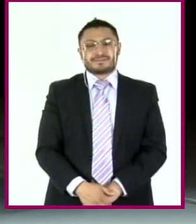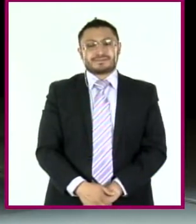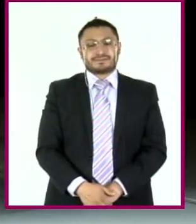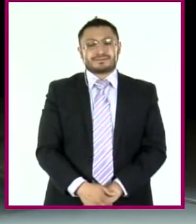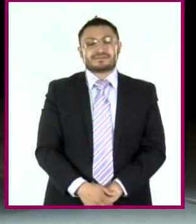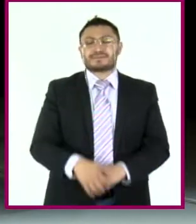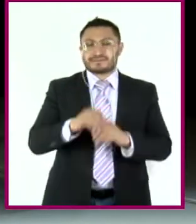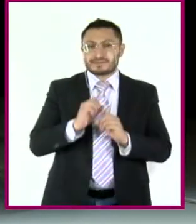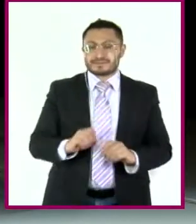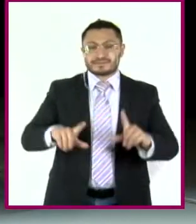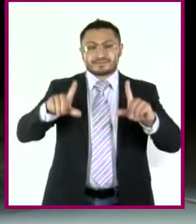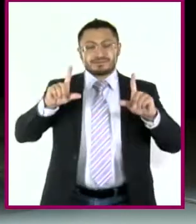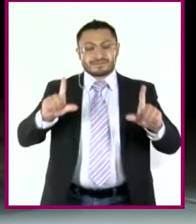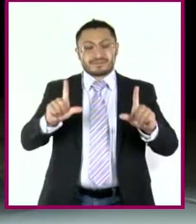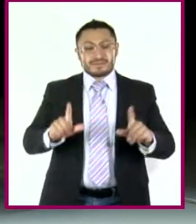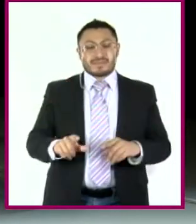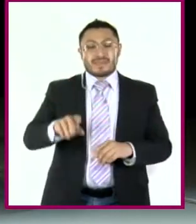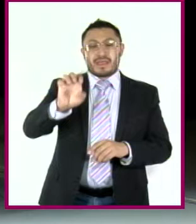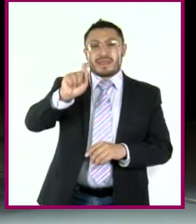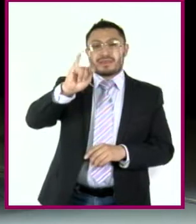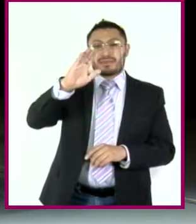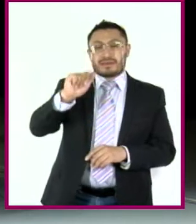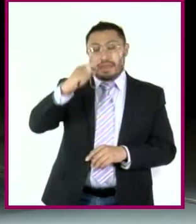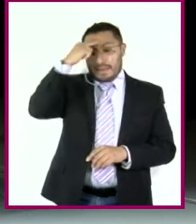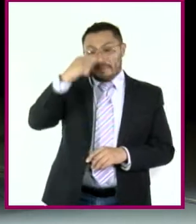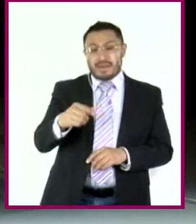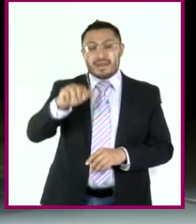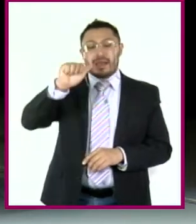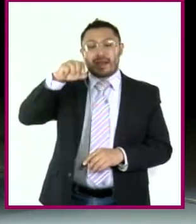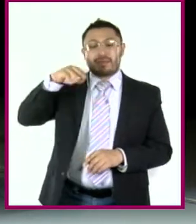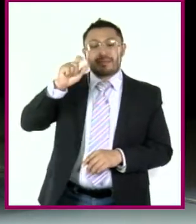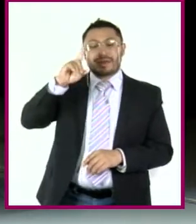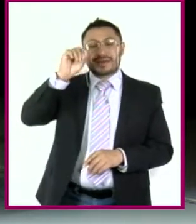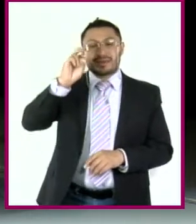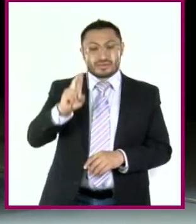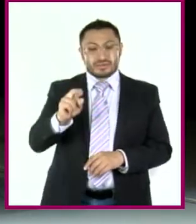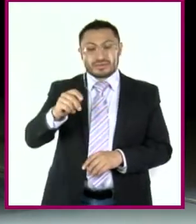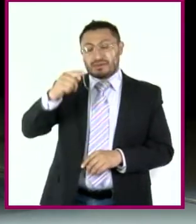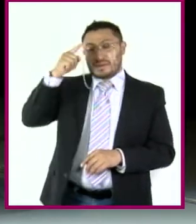Fragmento, Ética para Amador, de Fernando Zabater.